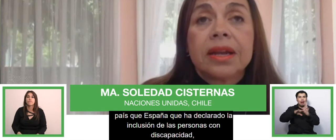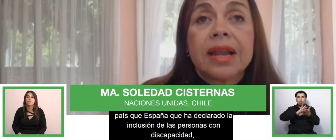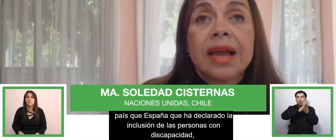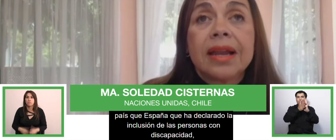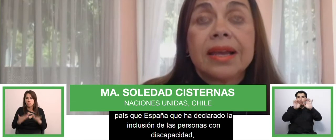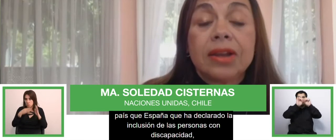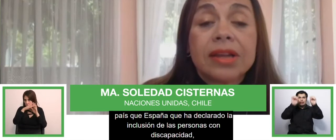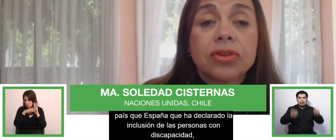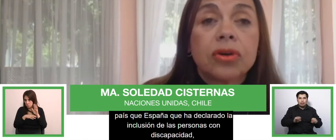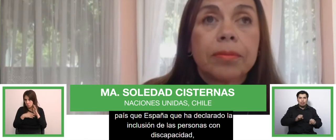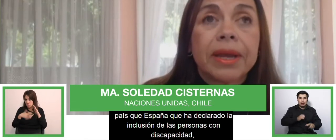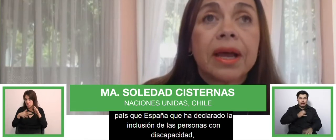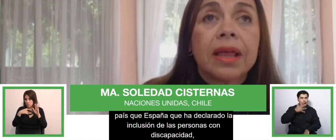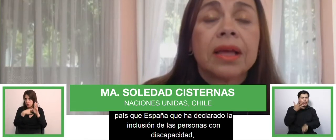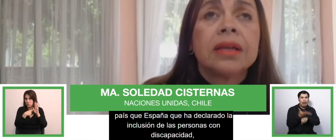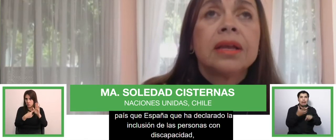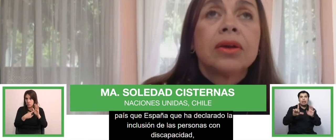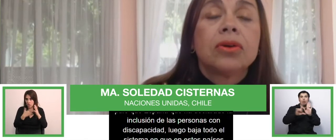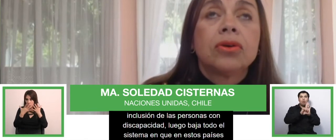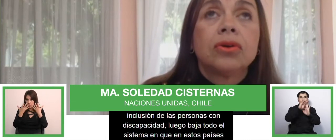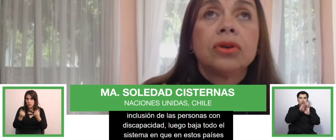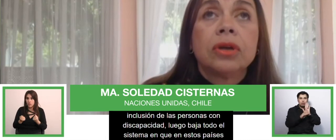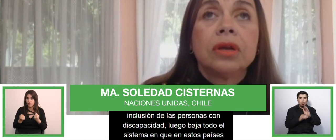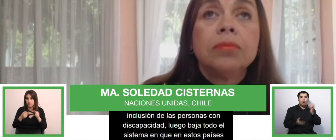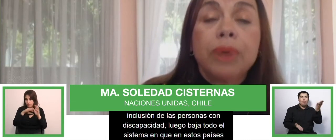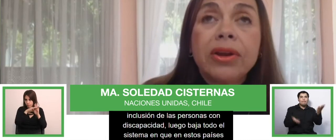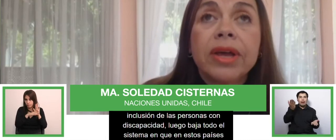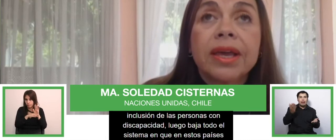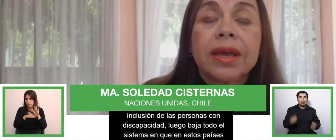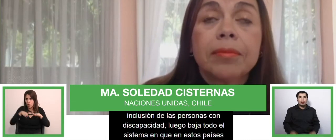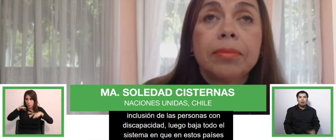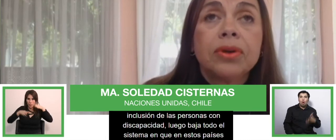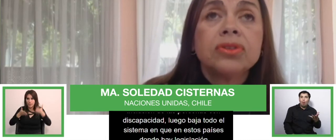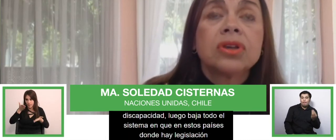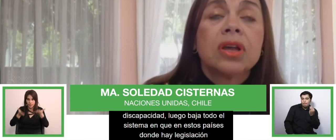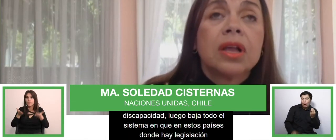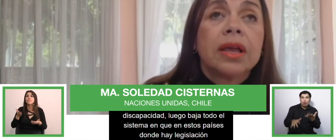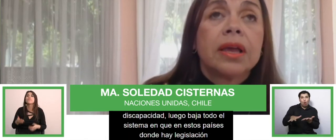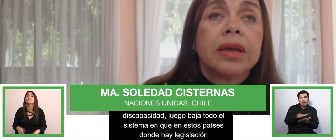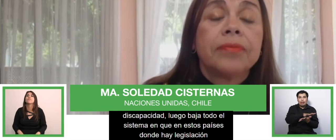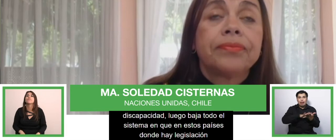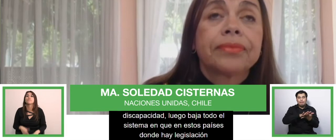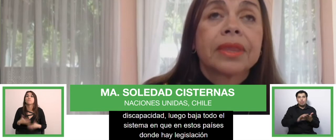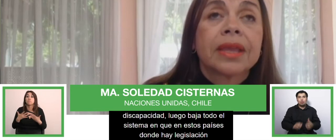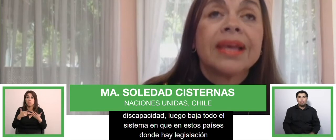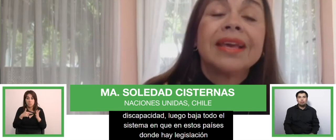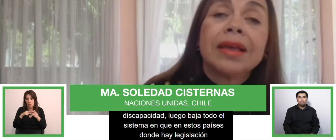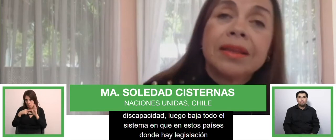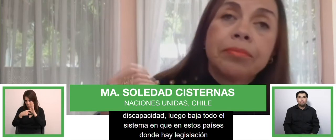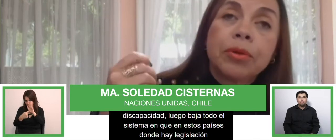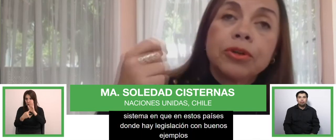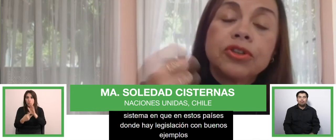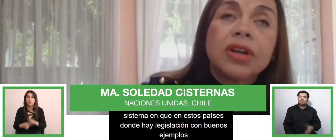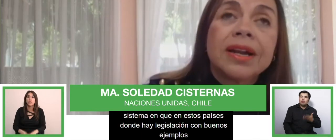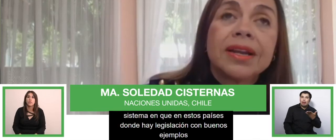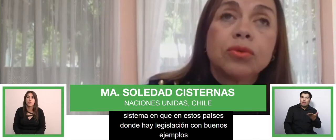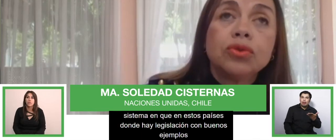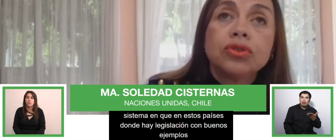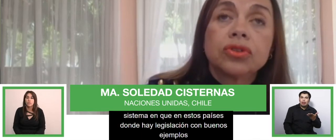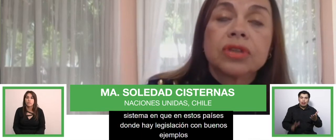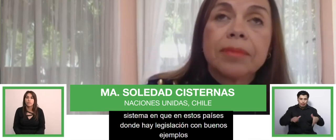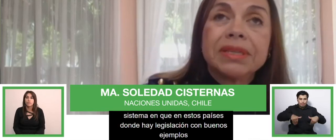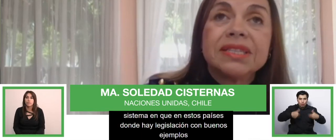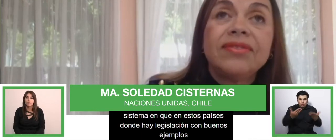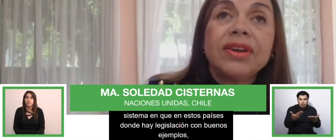en realidad legislación comparada con buenos ejemplos que proporcionan